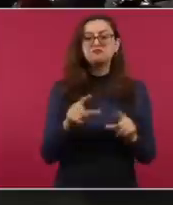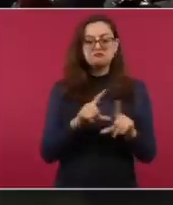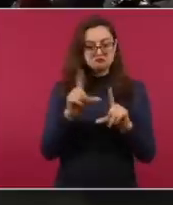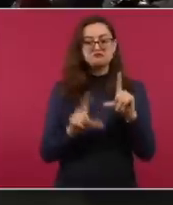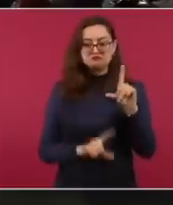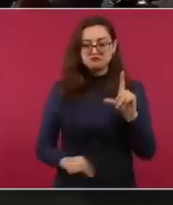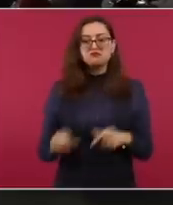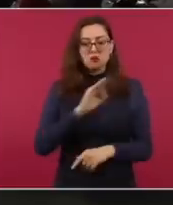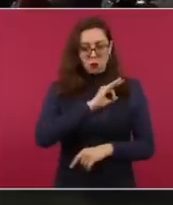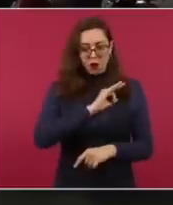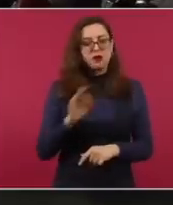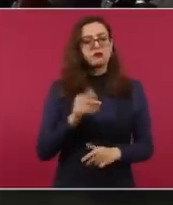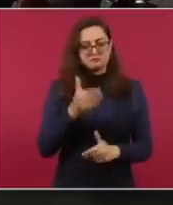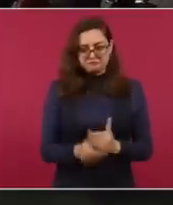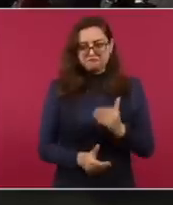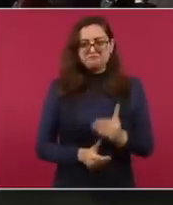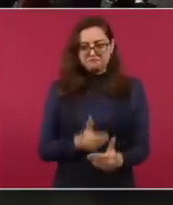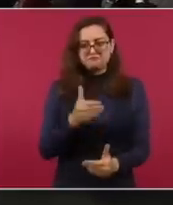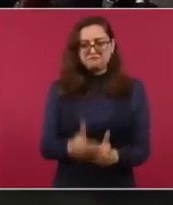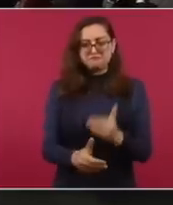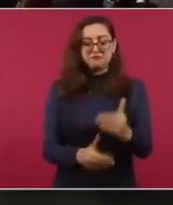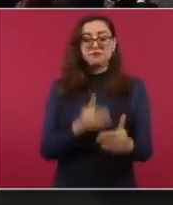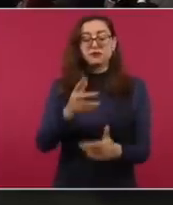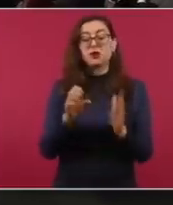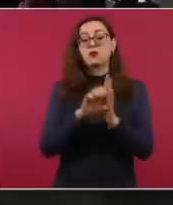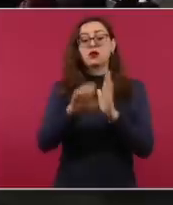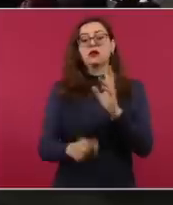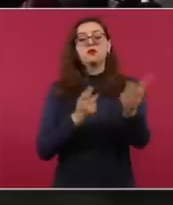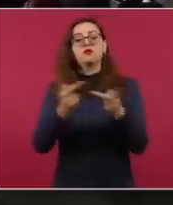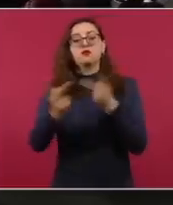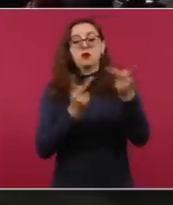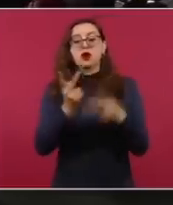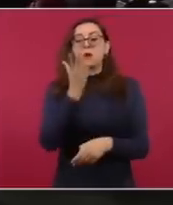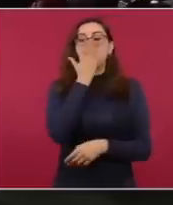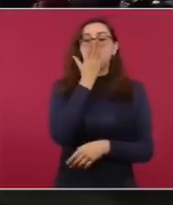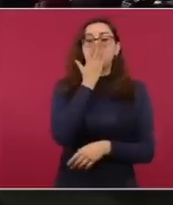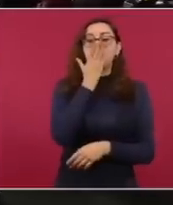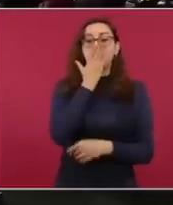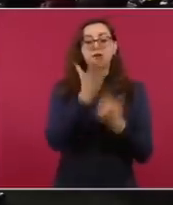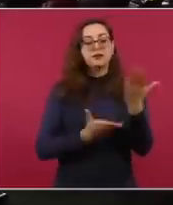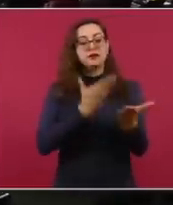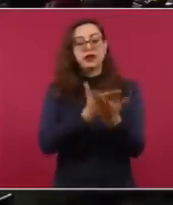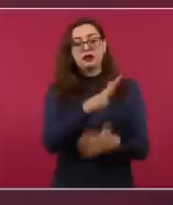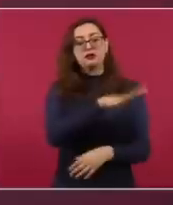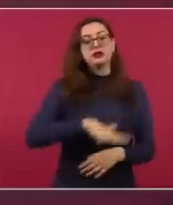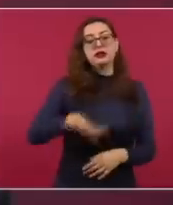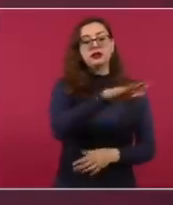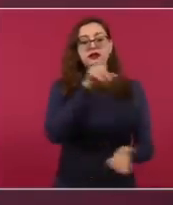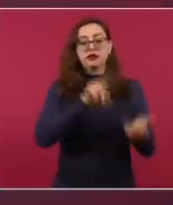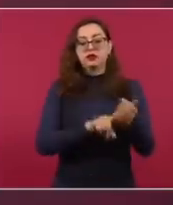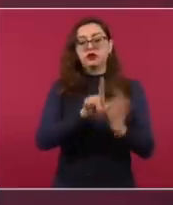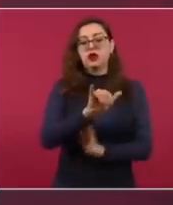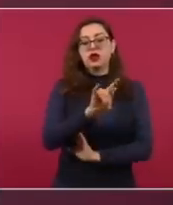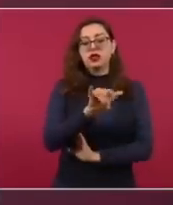El presidente de la República presentó y comentó el plan Sonora, porque va a haber aprovechamiento del litio, como ya se dijo, energía solar, en fin.